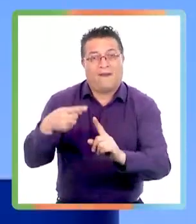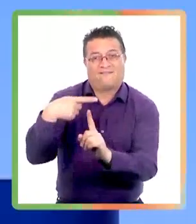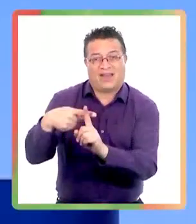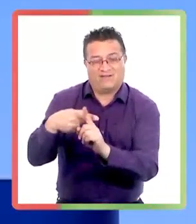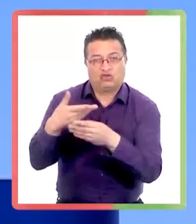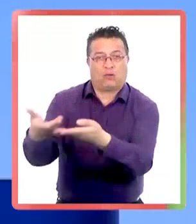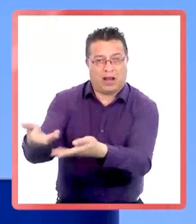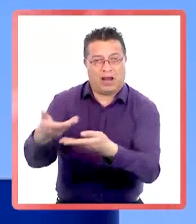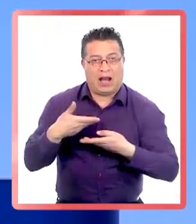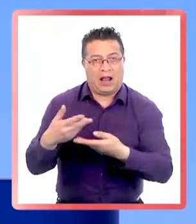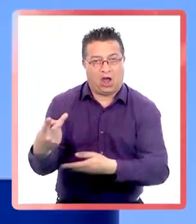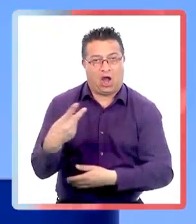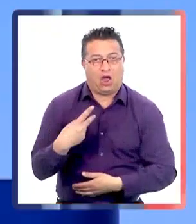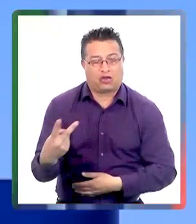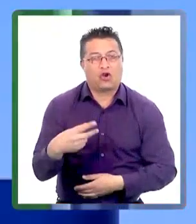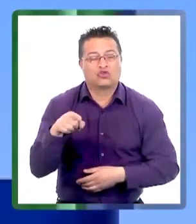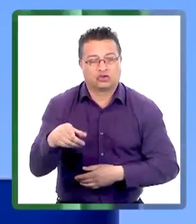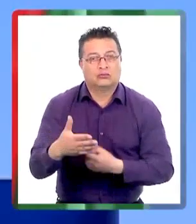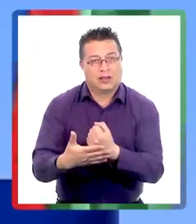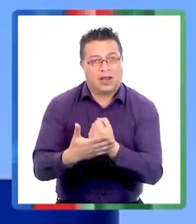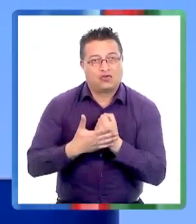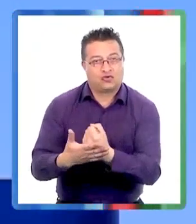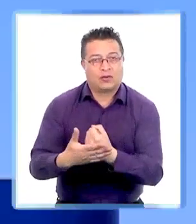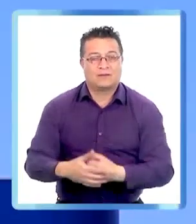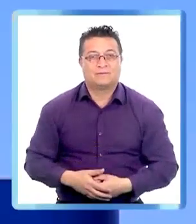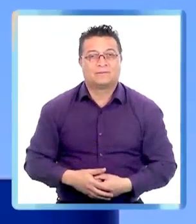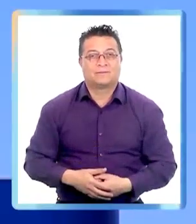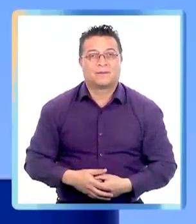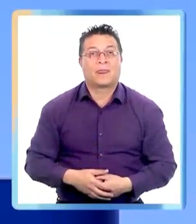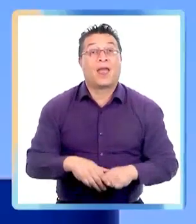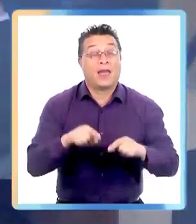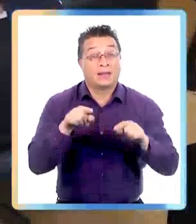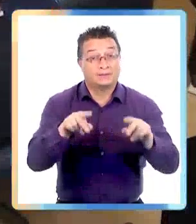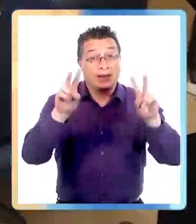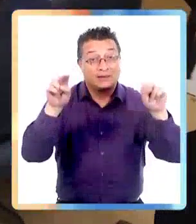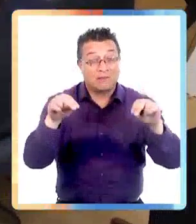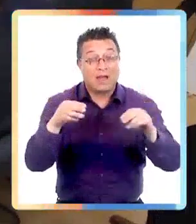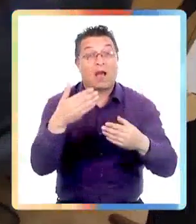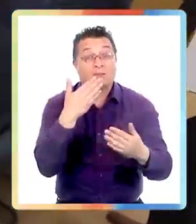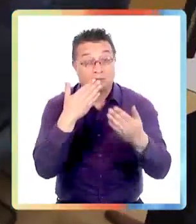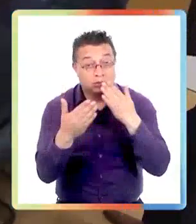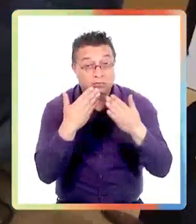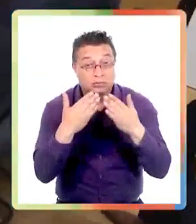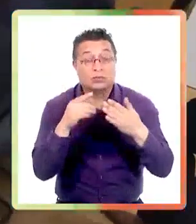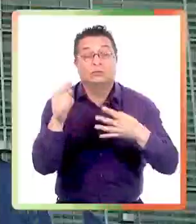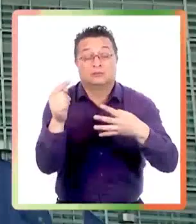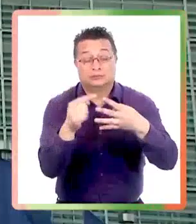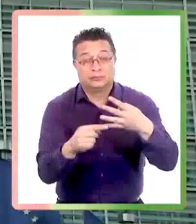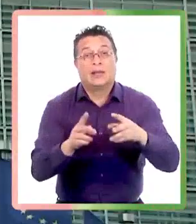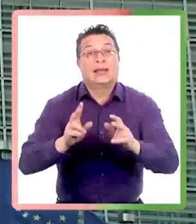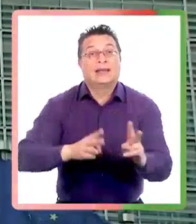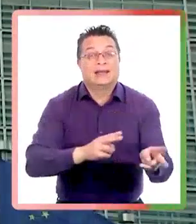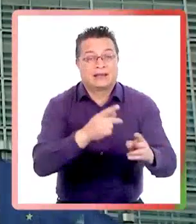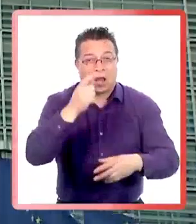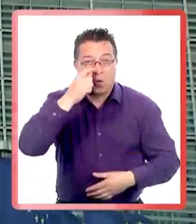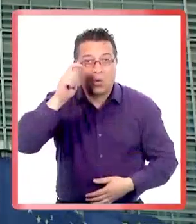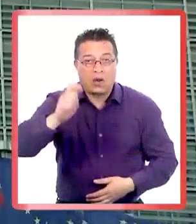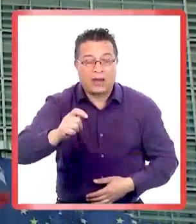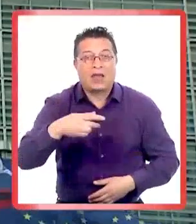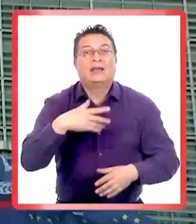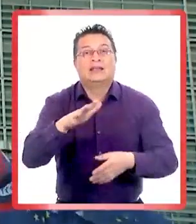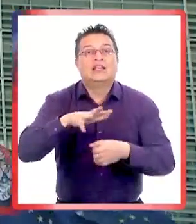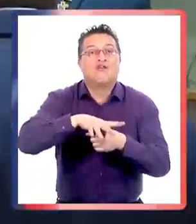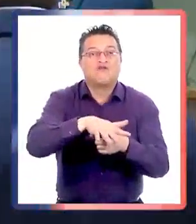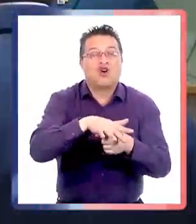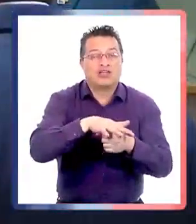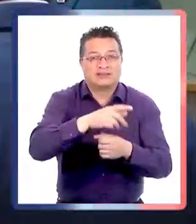inversiones y beneficiarnos mutuamente de esta colaboración. Entre los asuntos que se abordarán, también está la guerra en